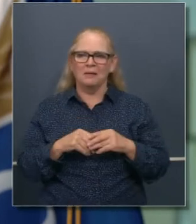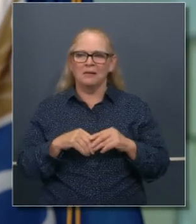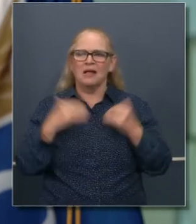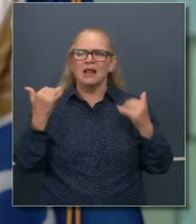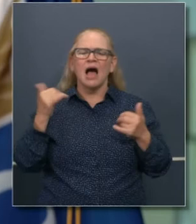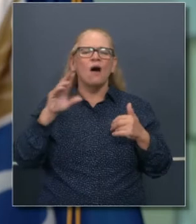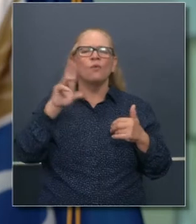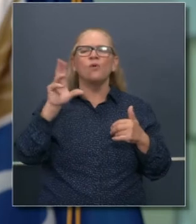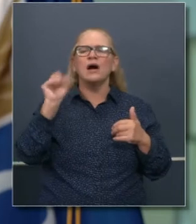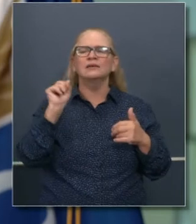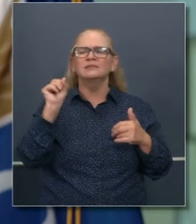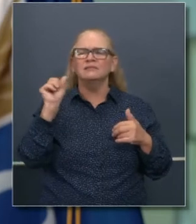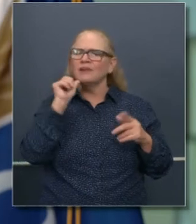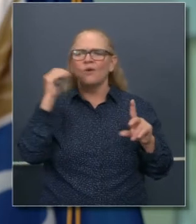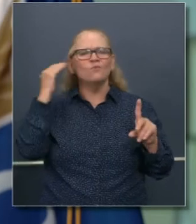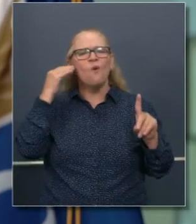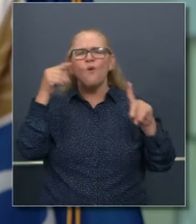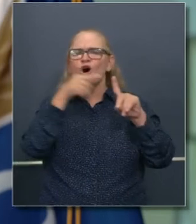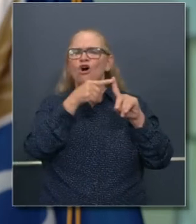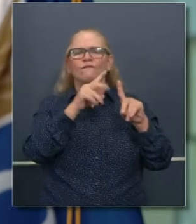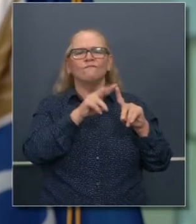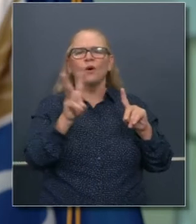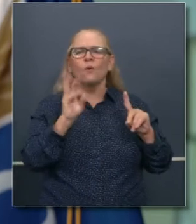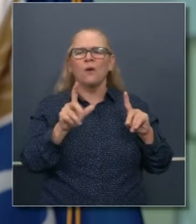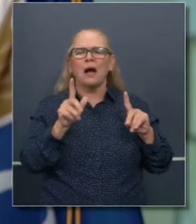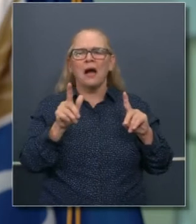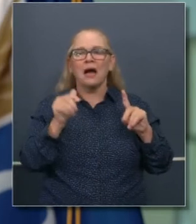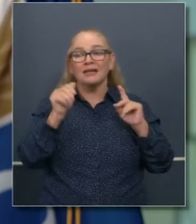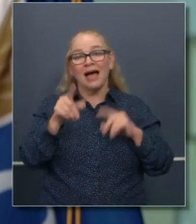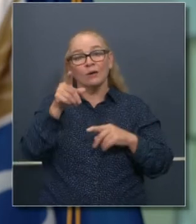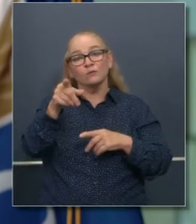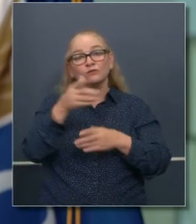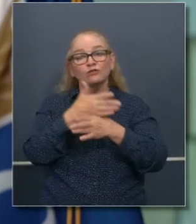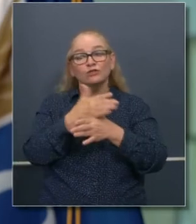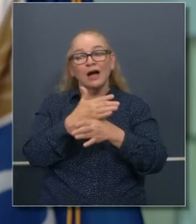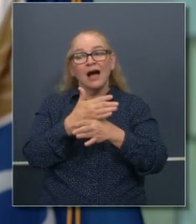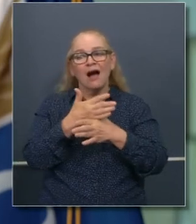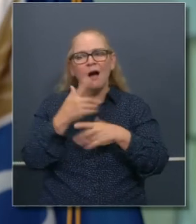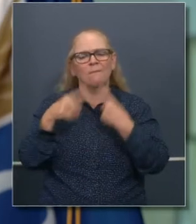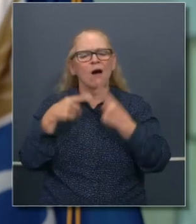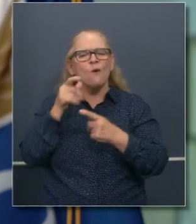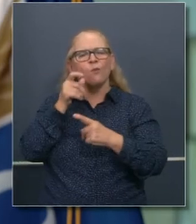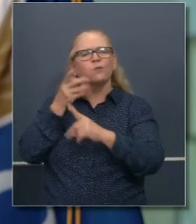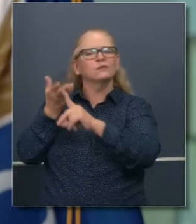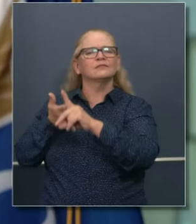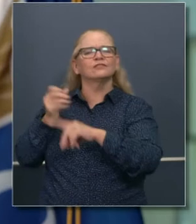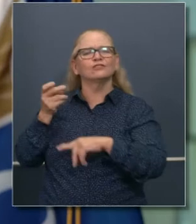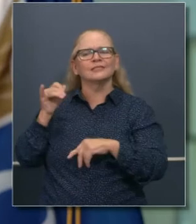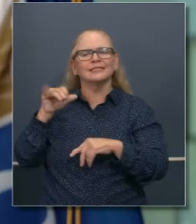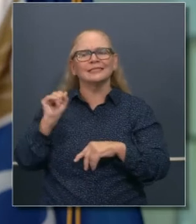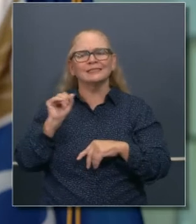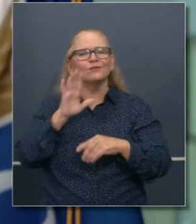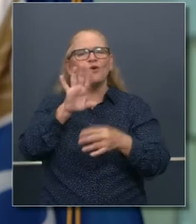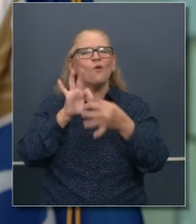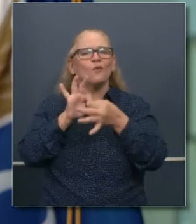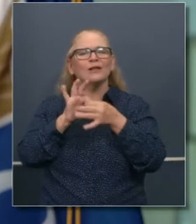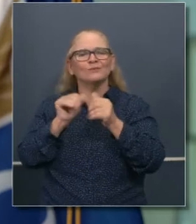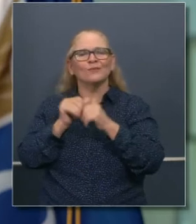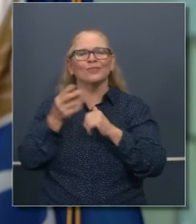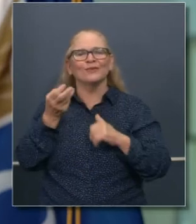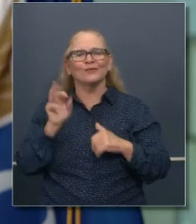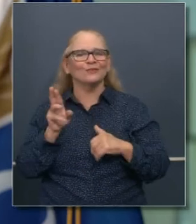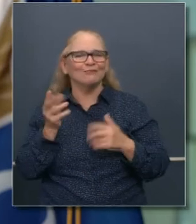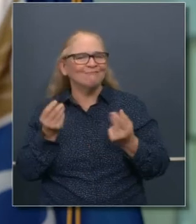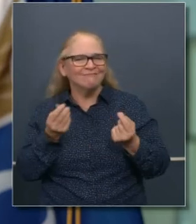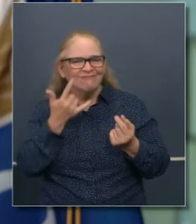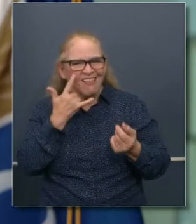y quizás la ve de una manera diferente. Ahora me pregunto si usted puede compartir algunas ideas de cómo es